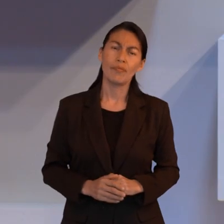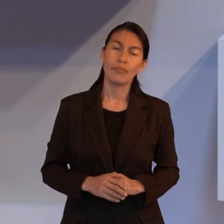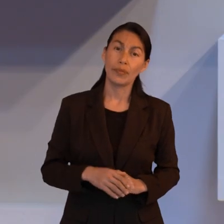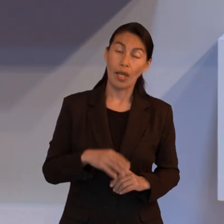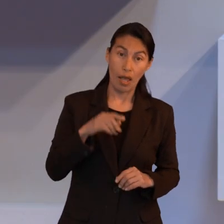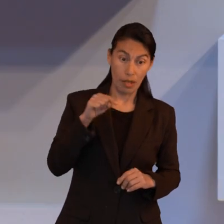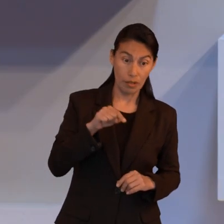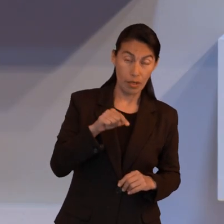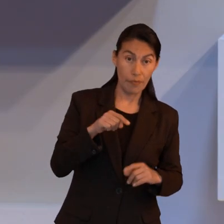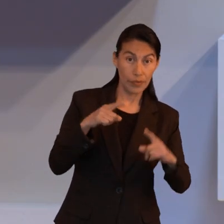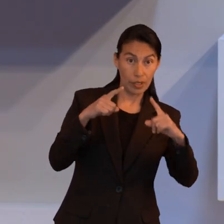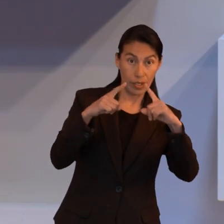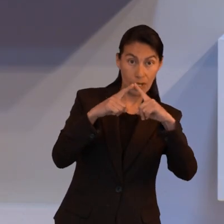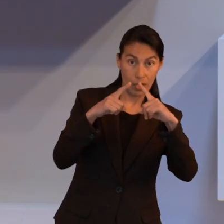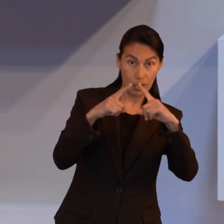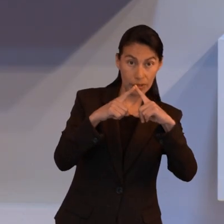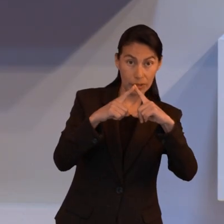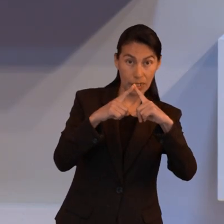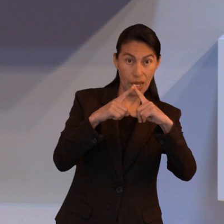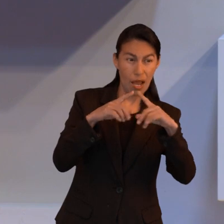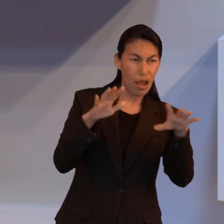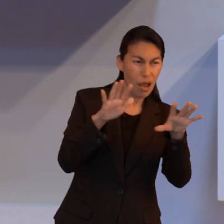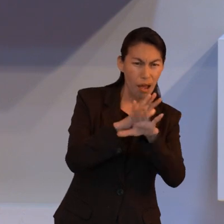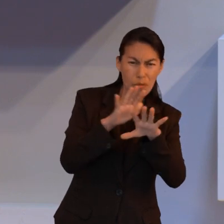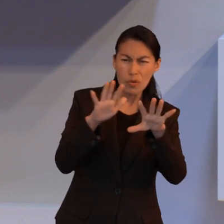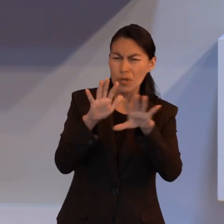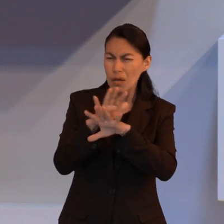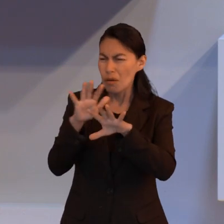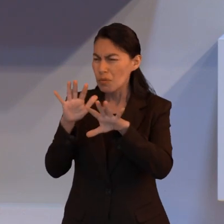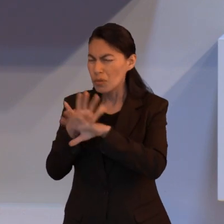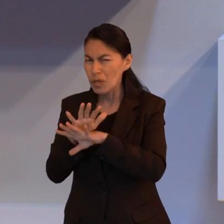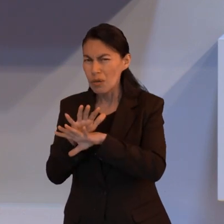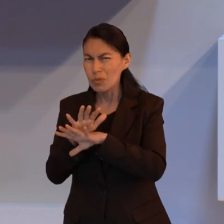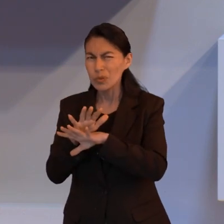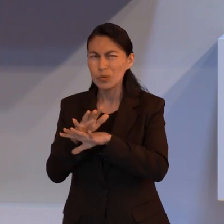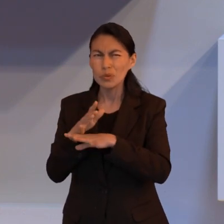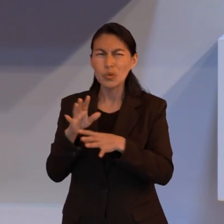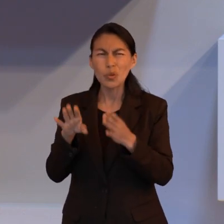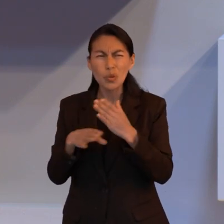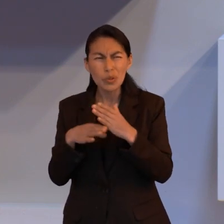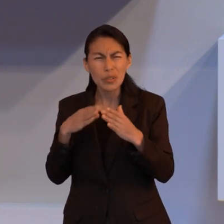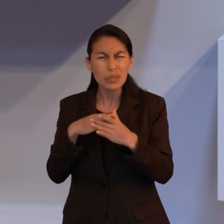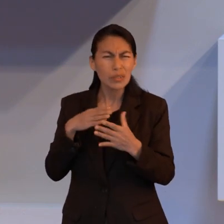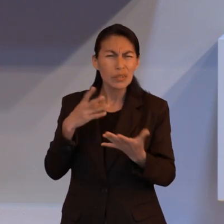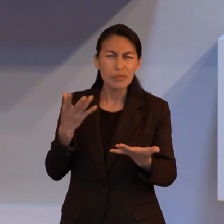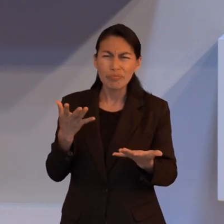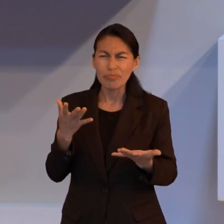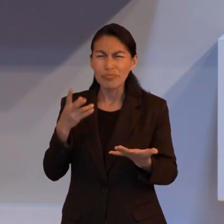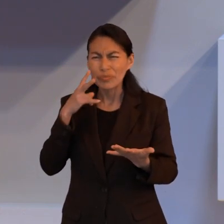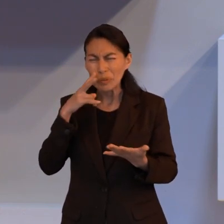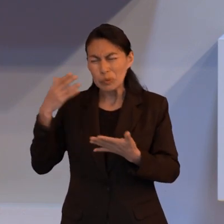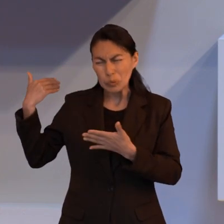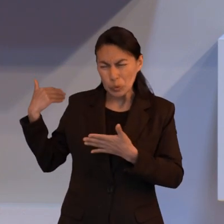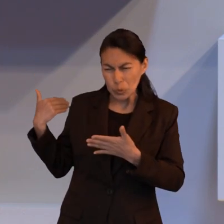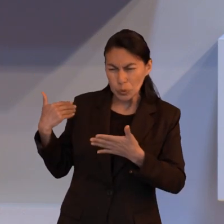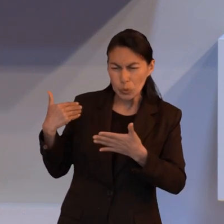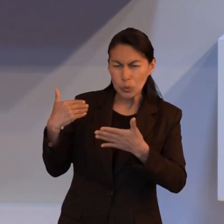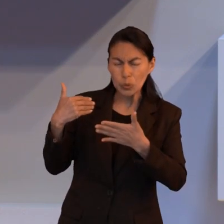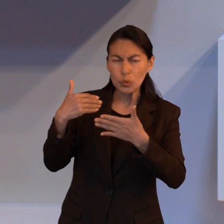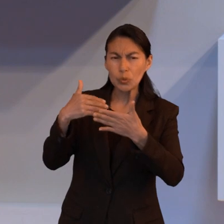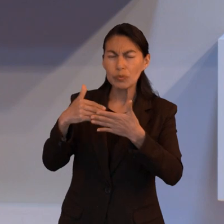representado grandes cambios y cosas que nosotros hemos visto y cómo se han llevado a lo largo de la historia.